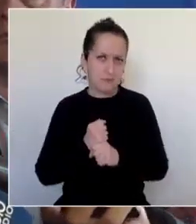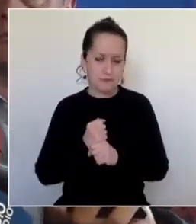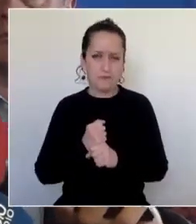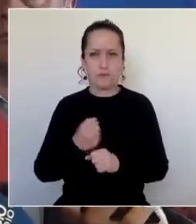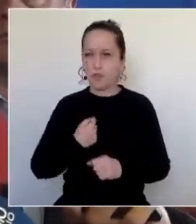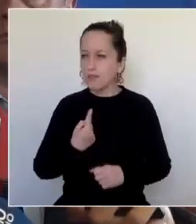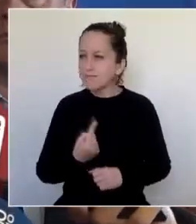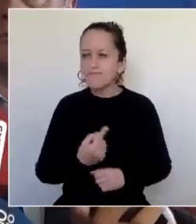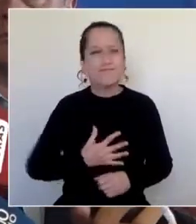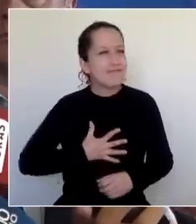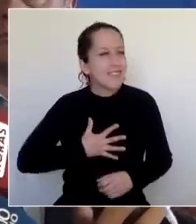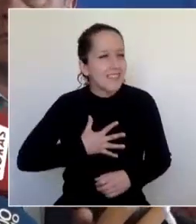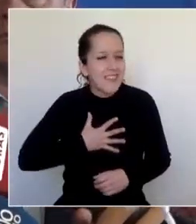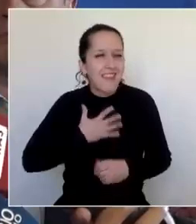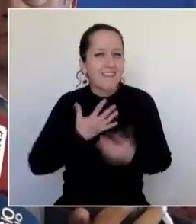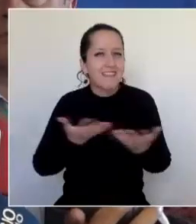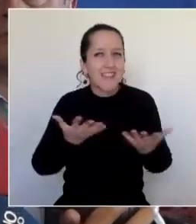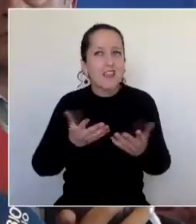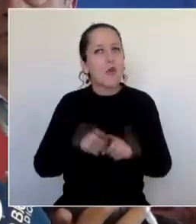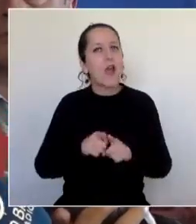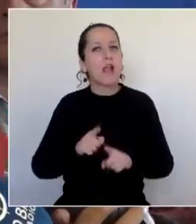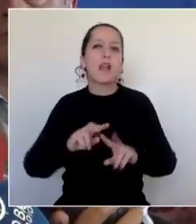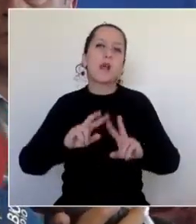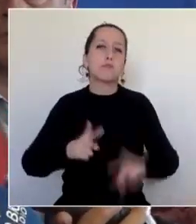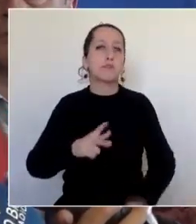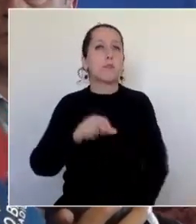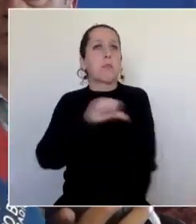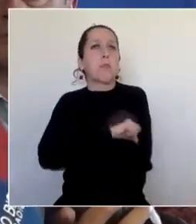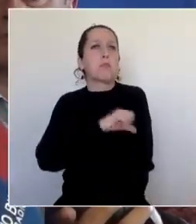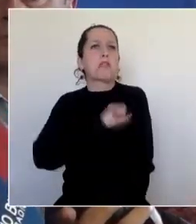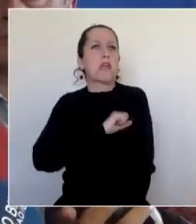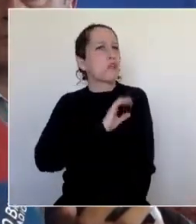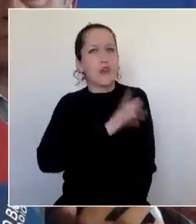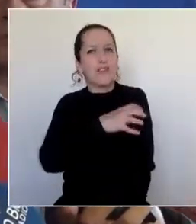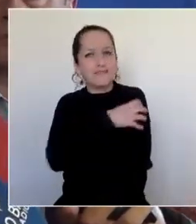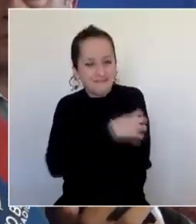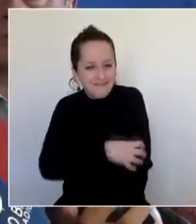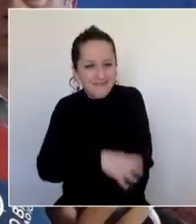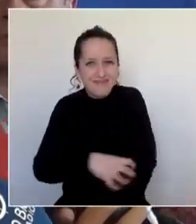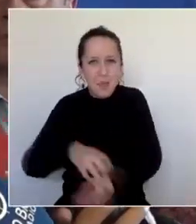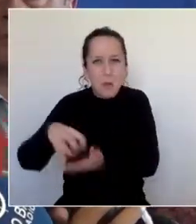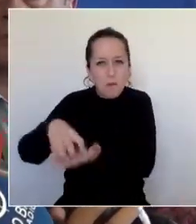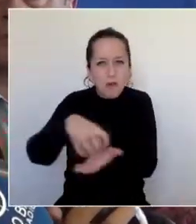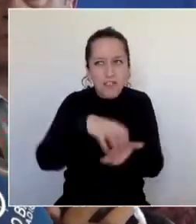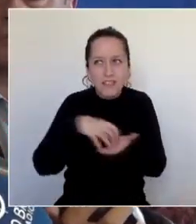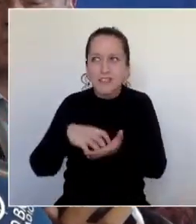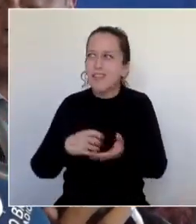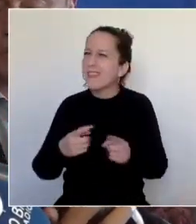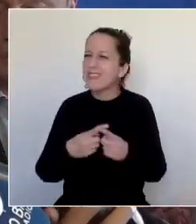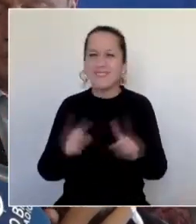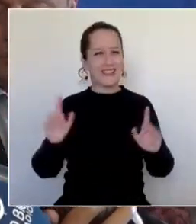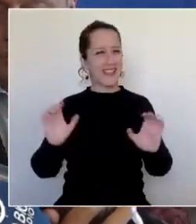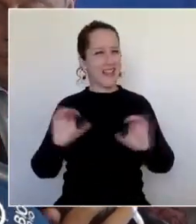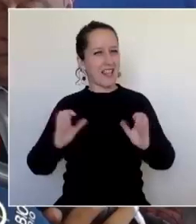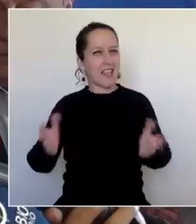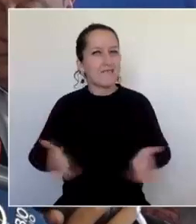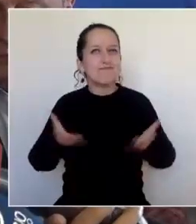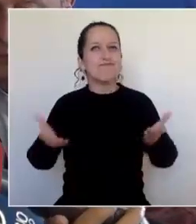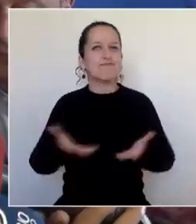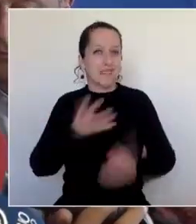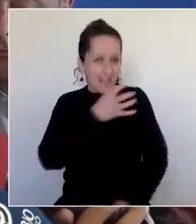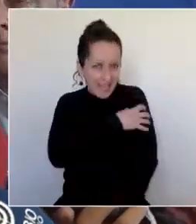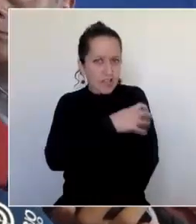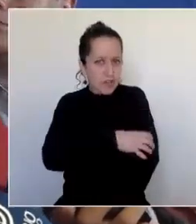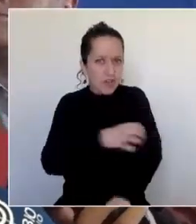energía que viene de provincia. Y creo que es fundamental que la fuerza que viene de las